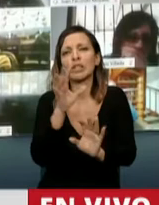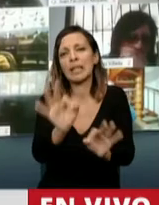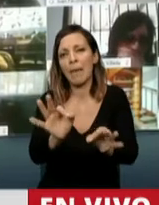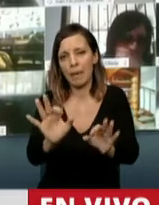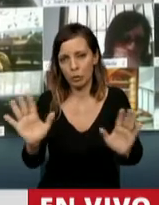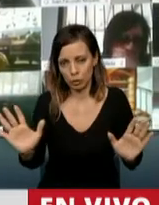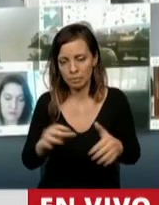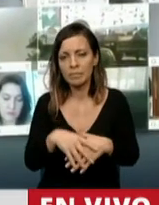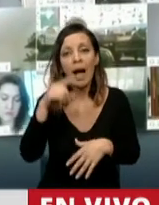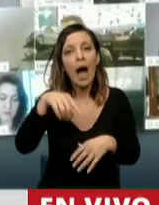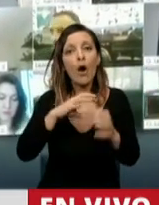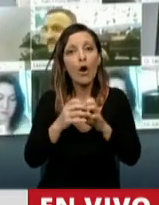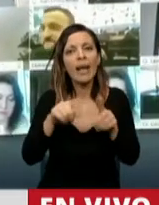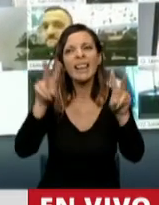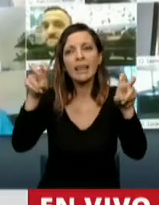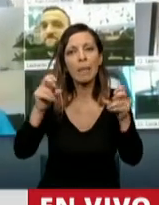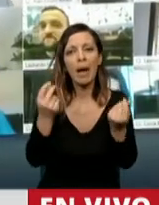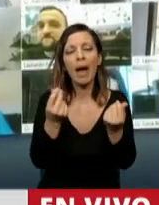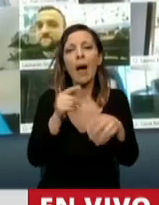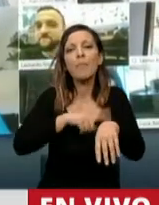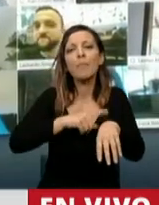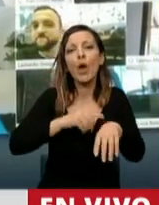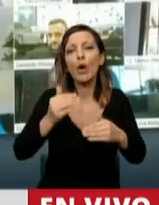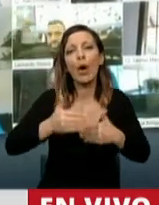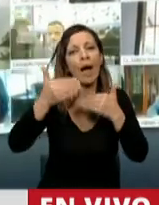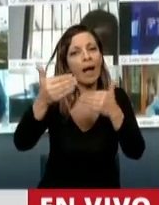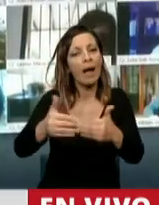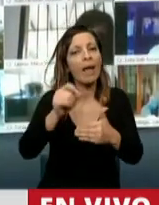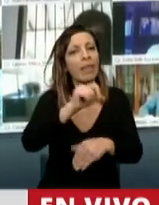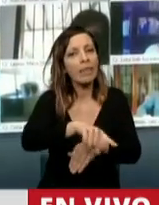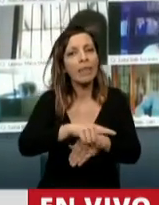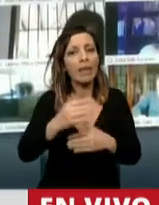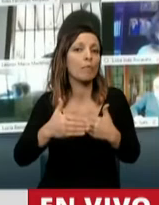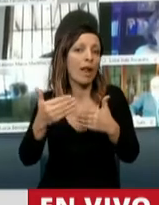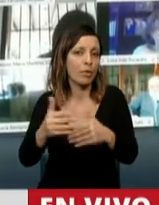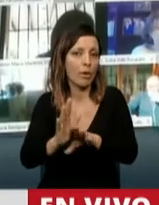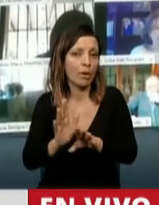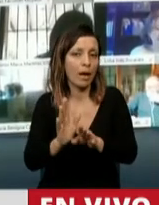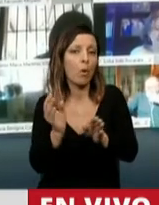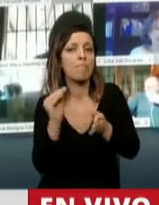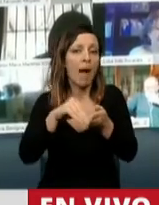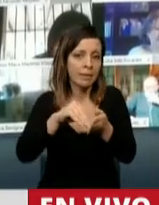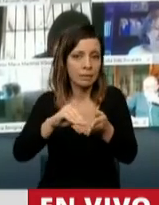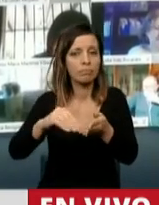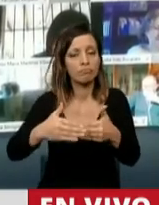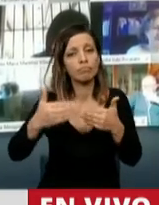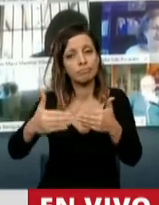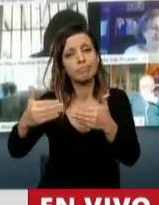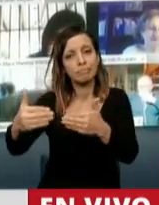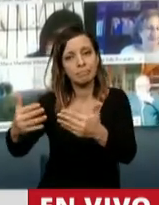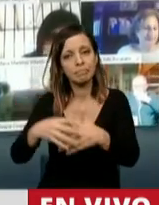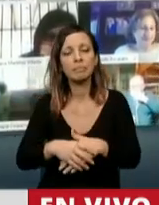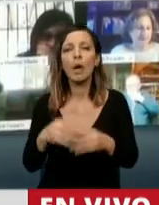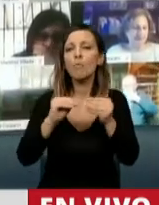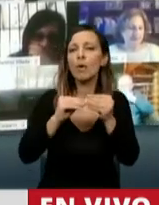Ahora estamos tratando la prórroga de esta moratoria y el motivo es